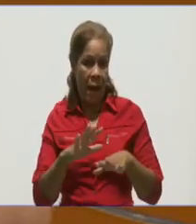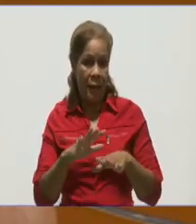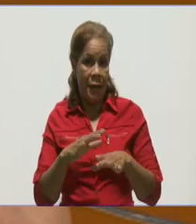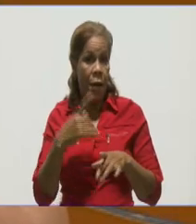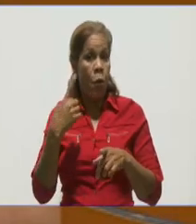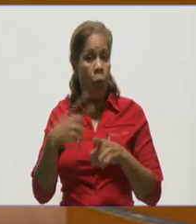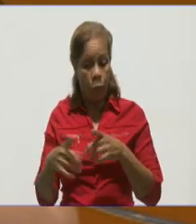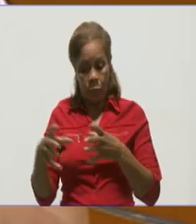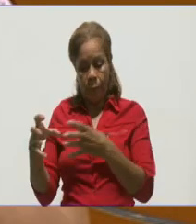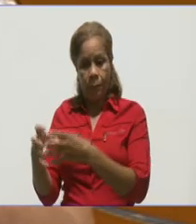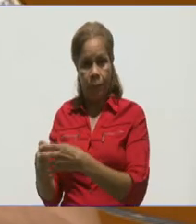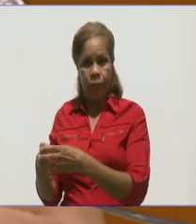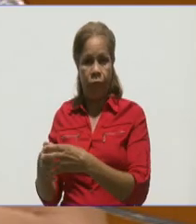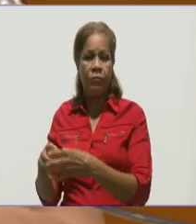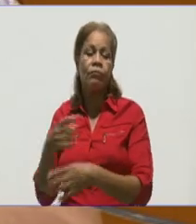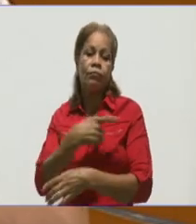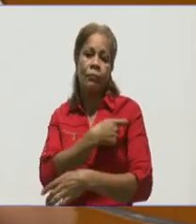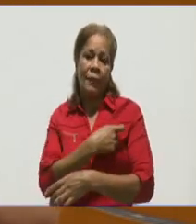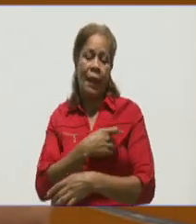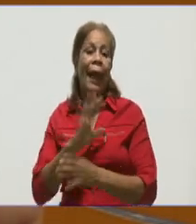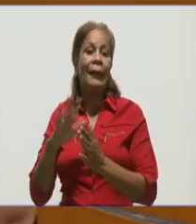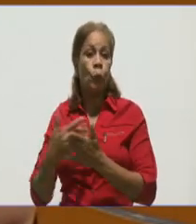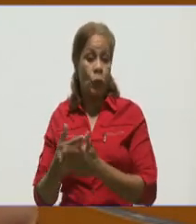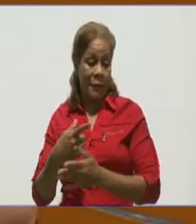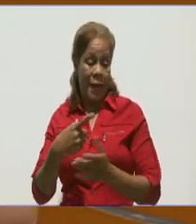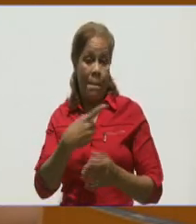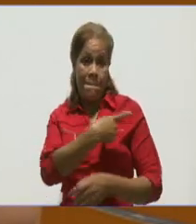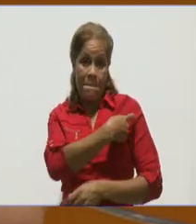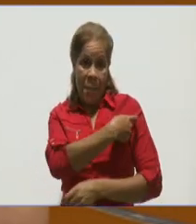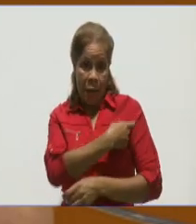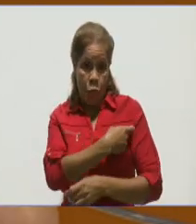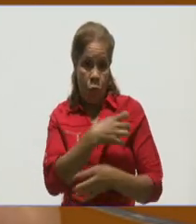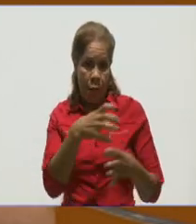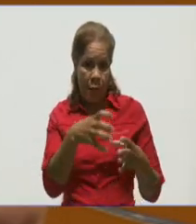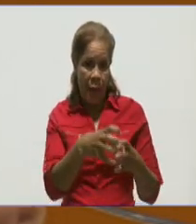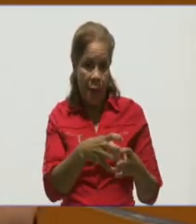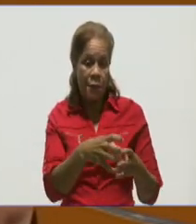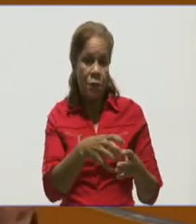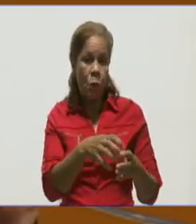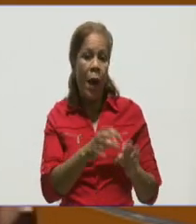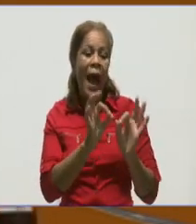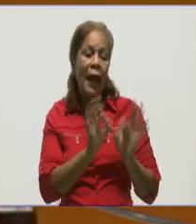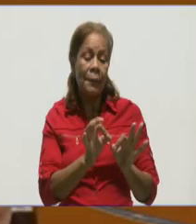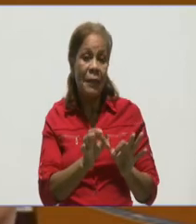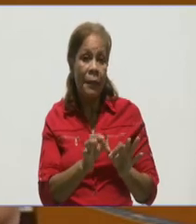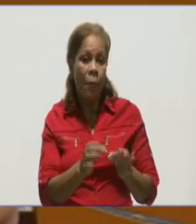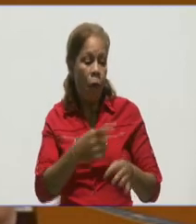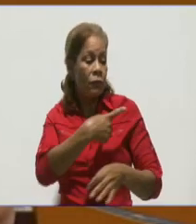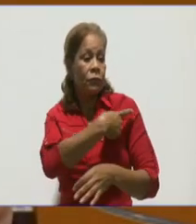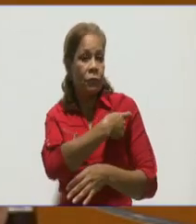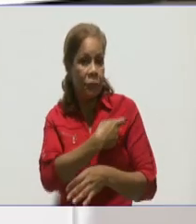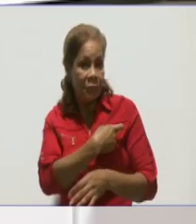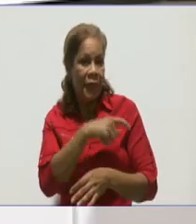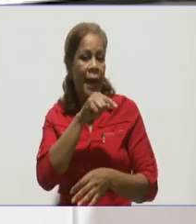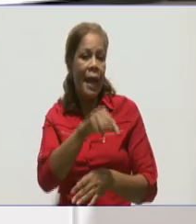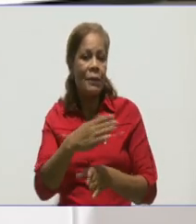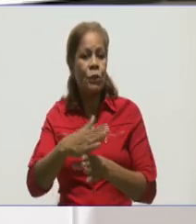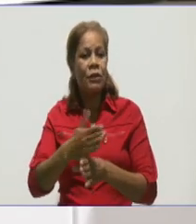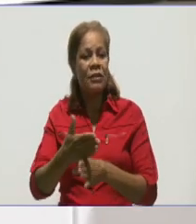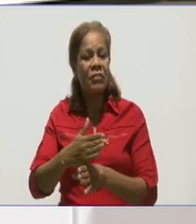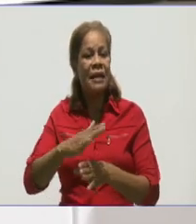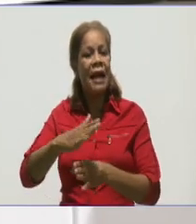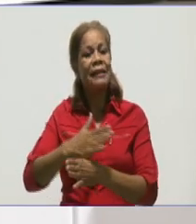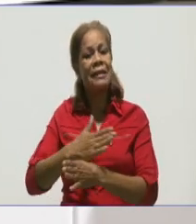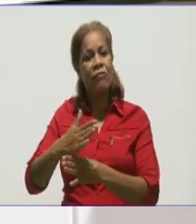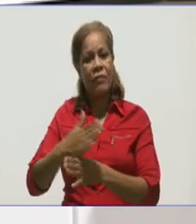excepto el principio activo de la vacuna, es decir, los fragmentos de la proteína del virus. Esa es la diferencia. Muchísimas gracias, doctora. La estaremos